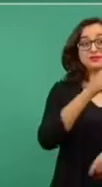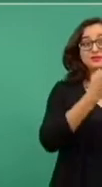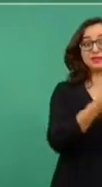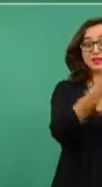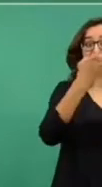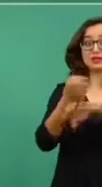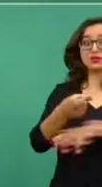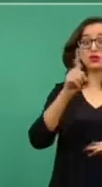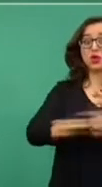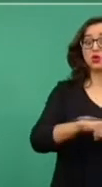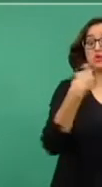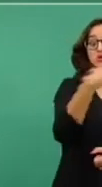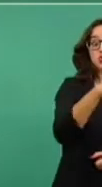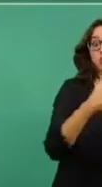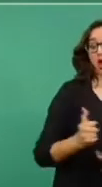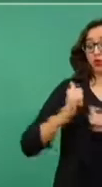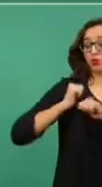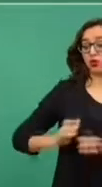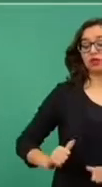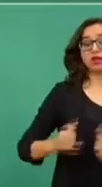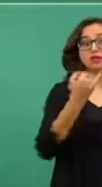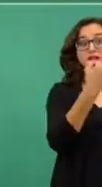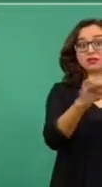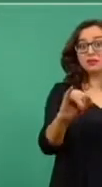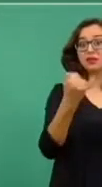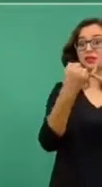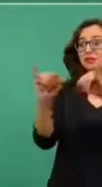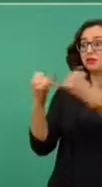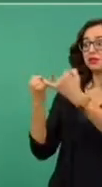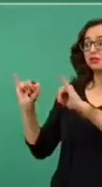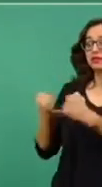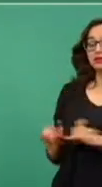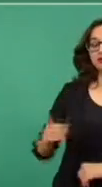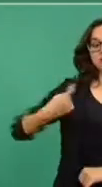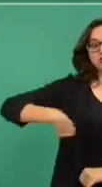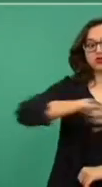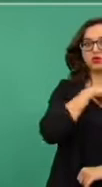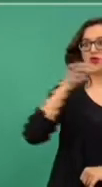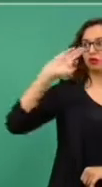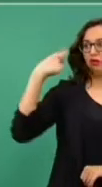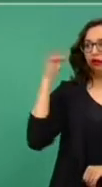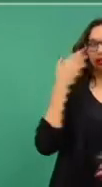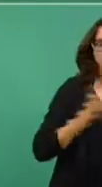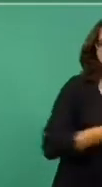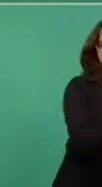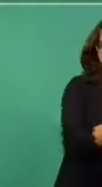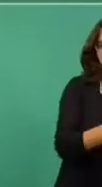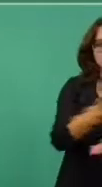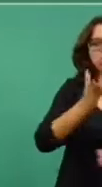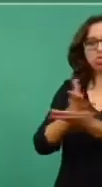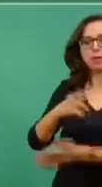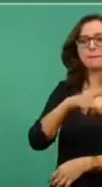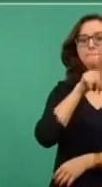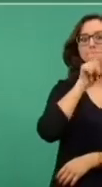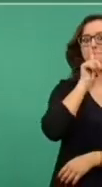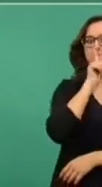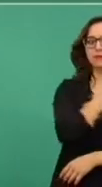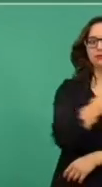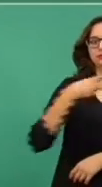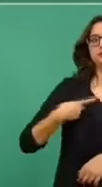Cada vez hay más denuncias